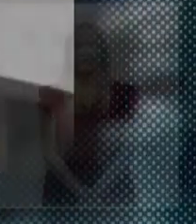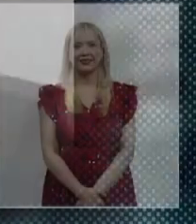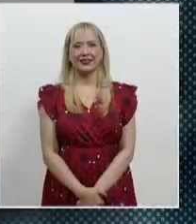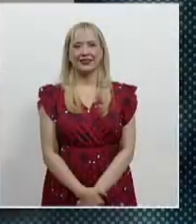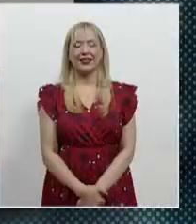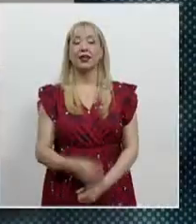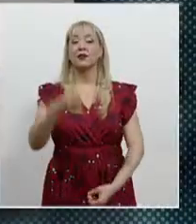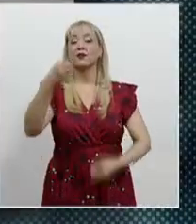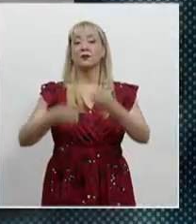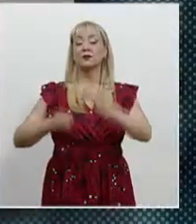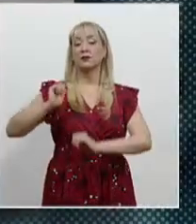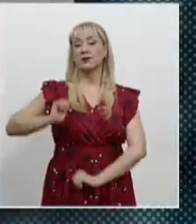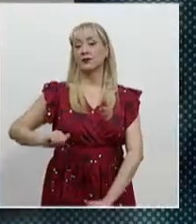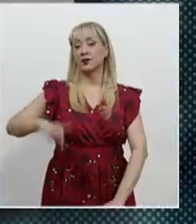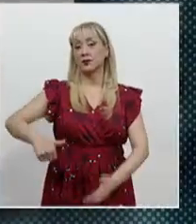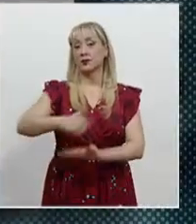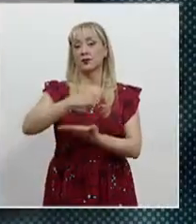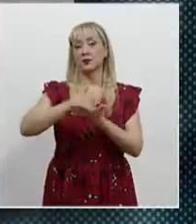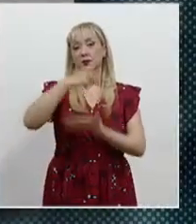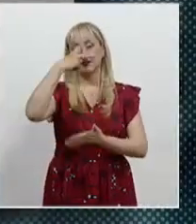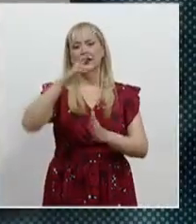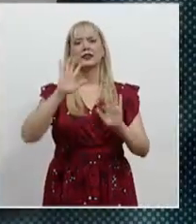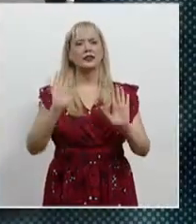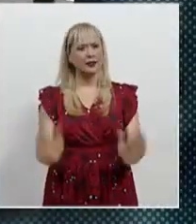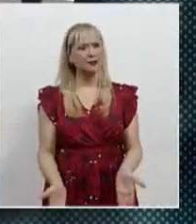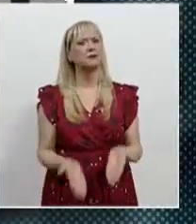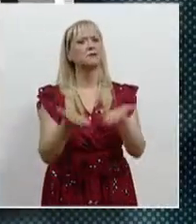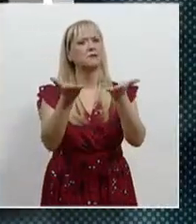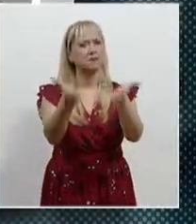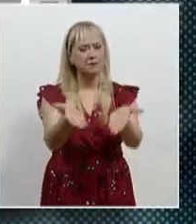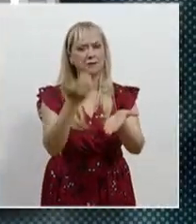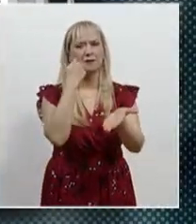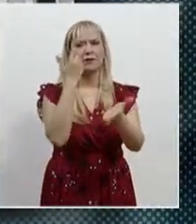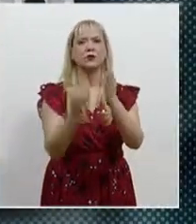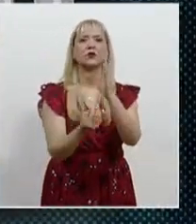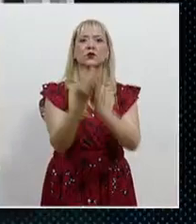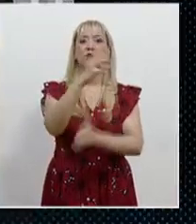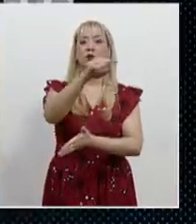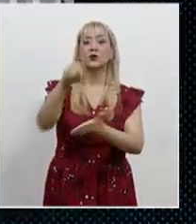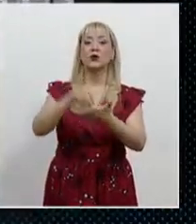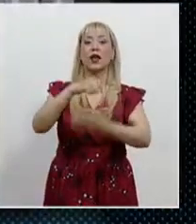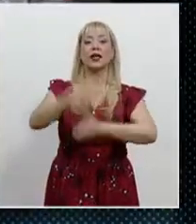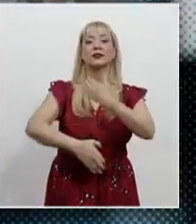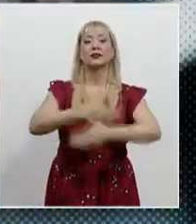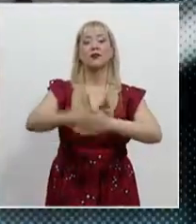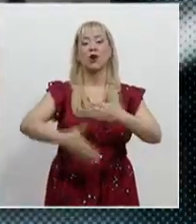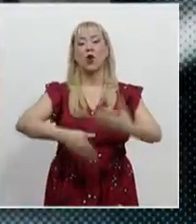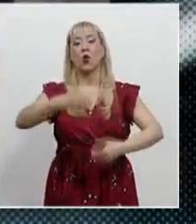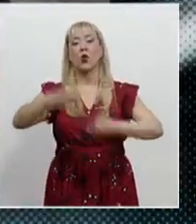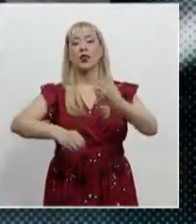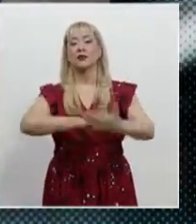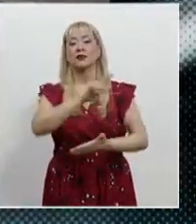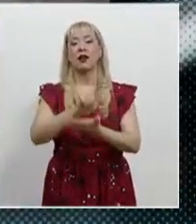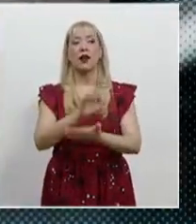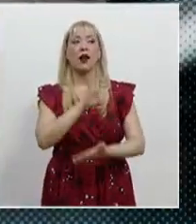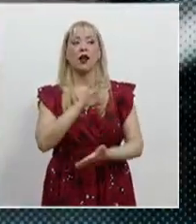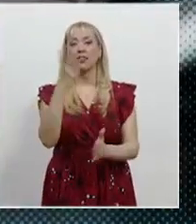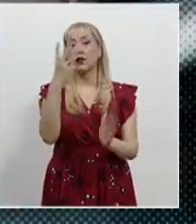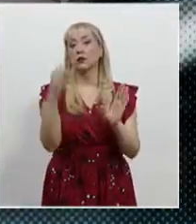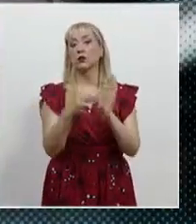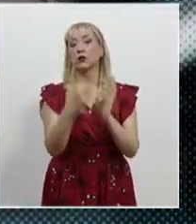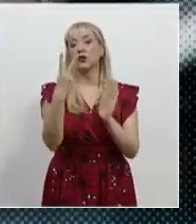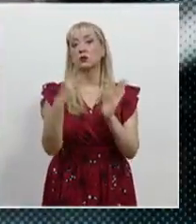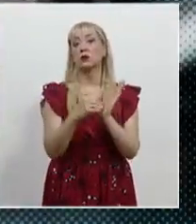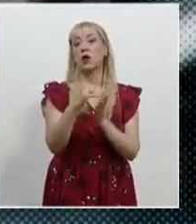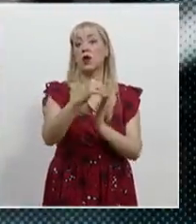El Poder Judicial de la Ciudad de México pone a disposición los servicios de su nueva sede del Archivo Judicial, que conserva más de 3.2